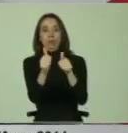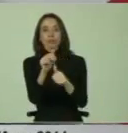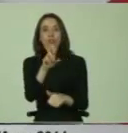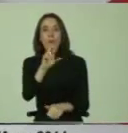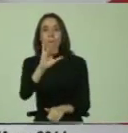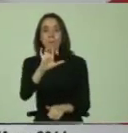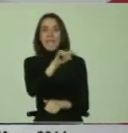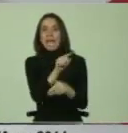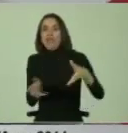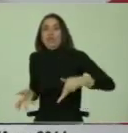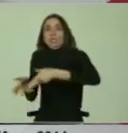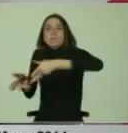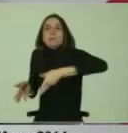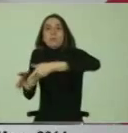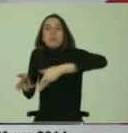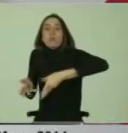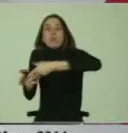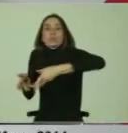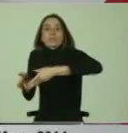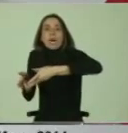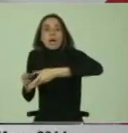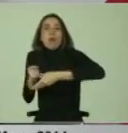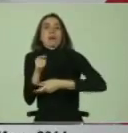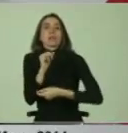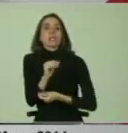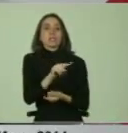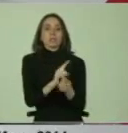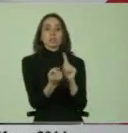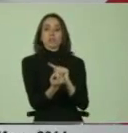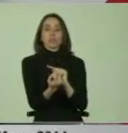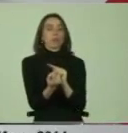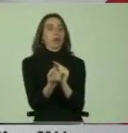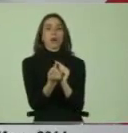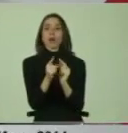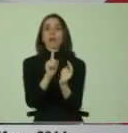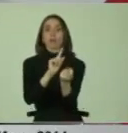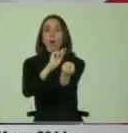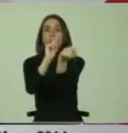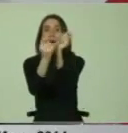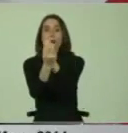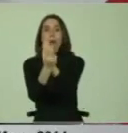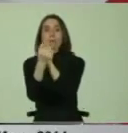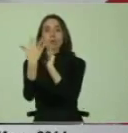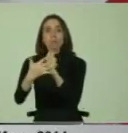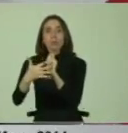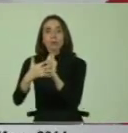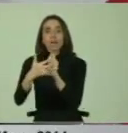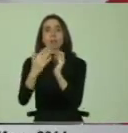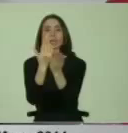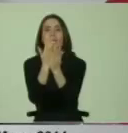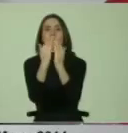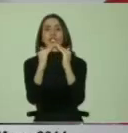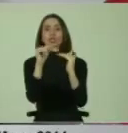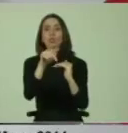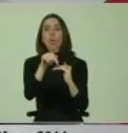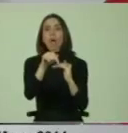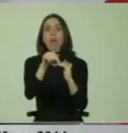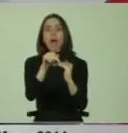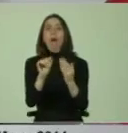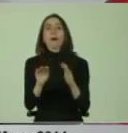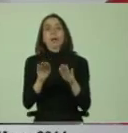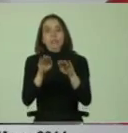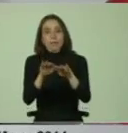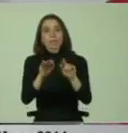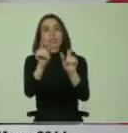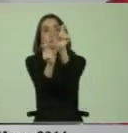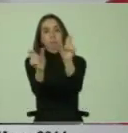PIE y además también esto hace que no haya cambios tan poco significativos en las escuelas que favorecen la atención